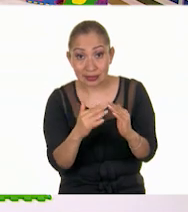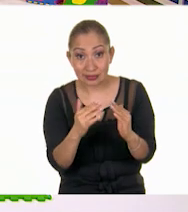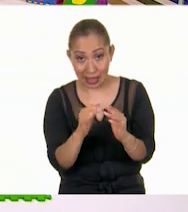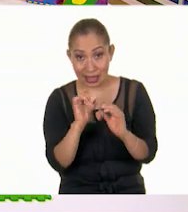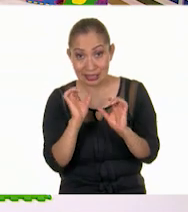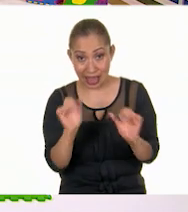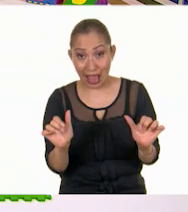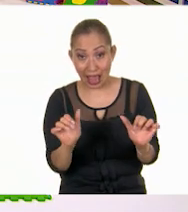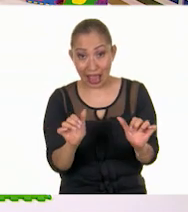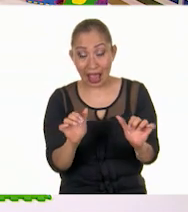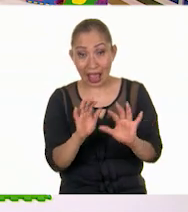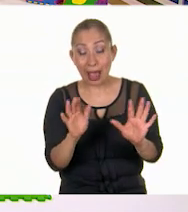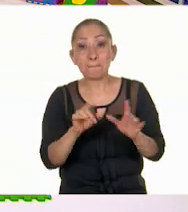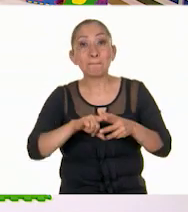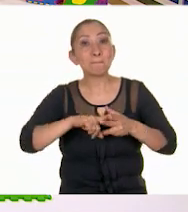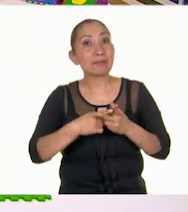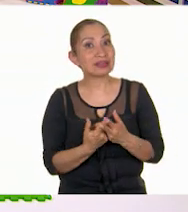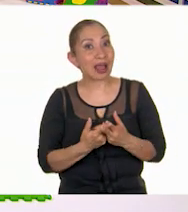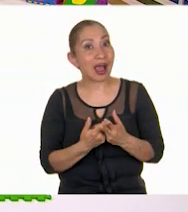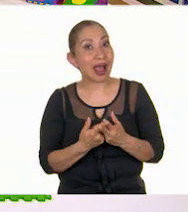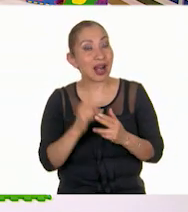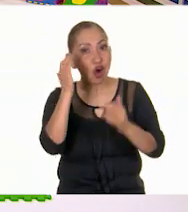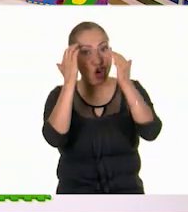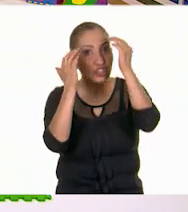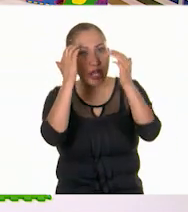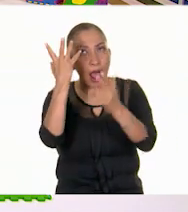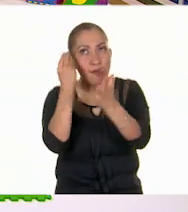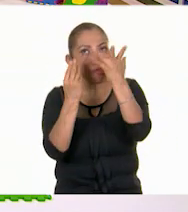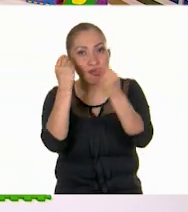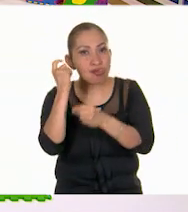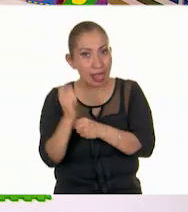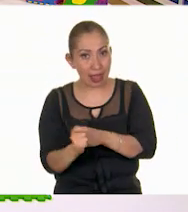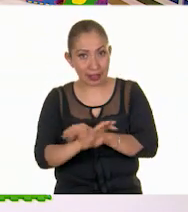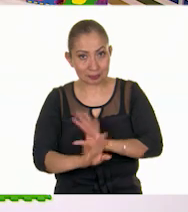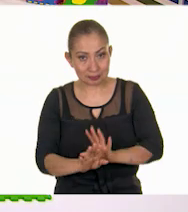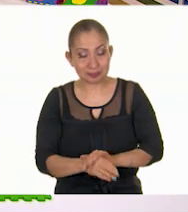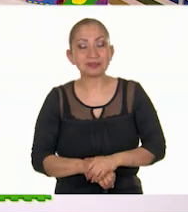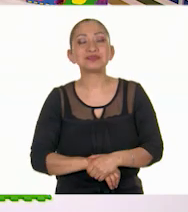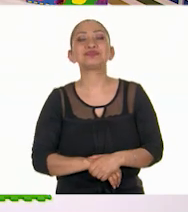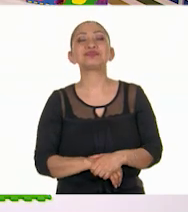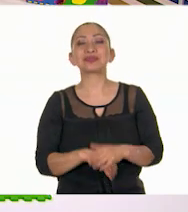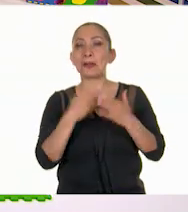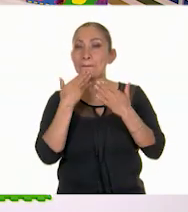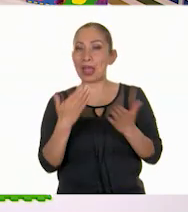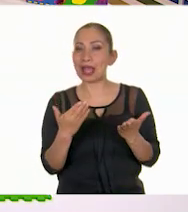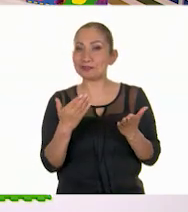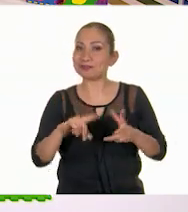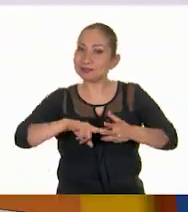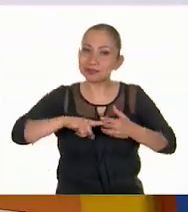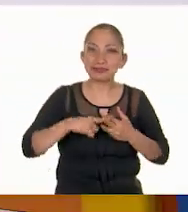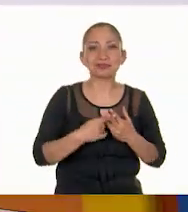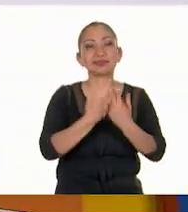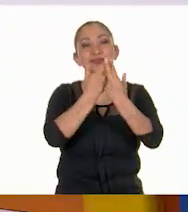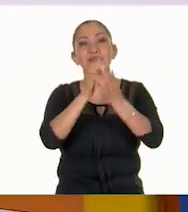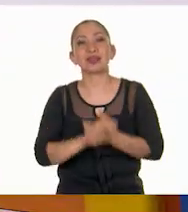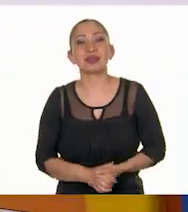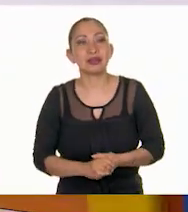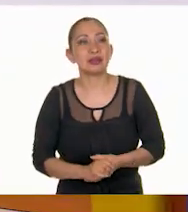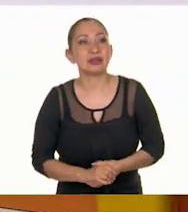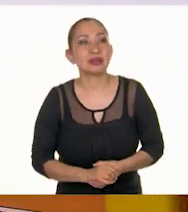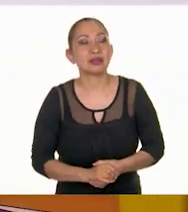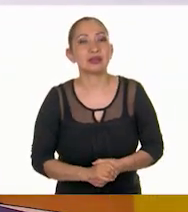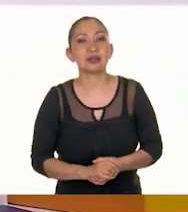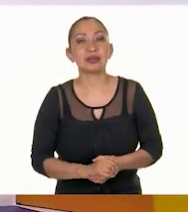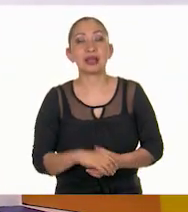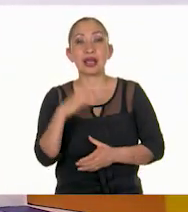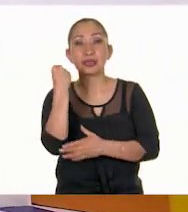casa para comenzar este maratón de conocimientos? ¡Sí! Bueno, pues comencemos, ¿vale? Me